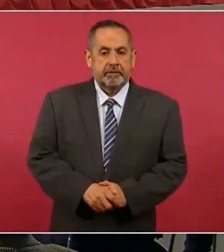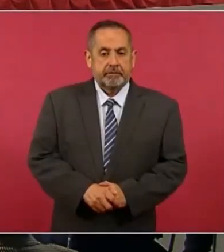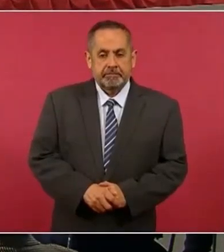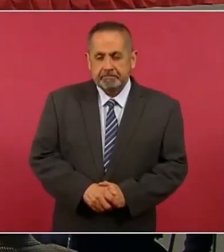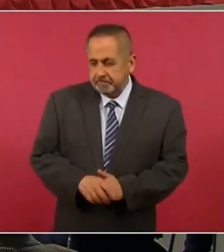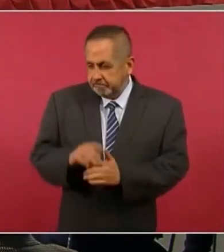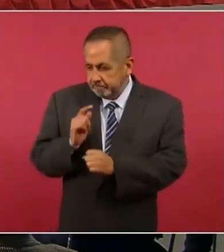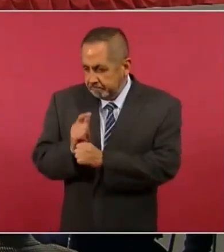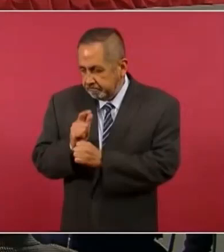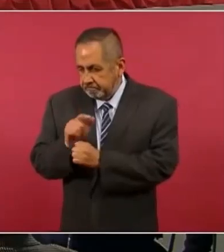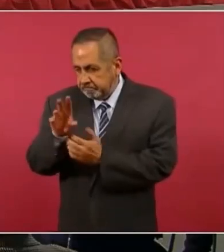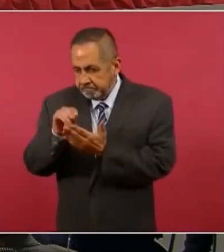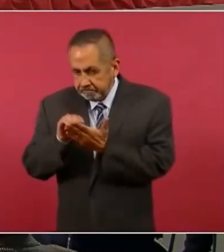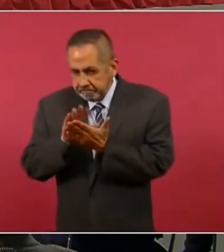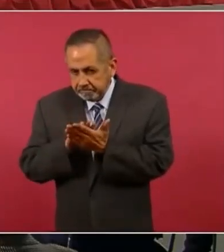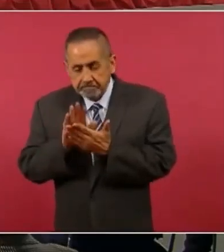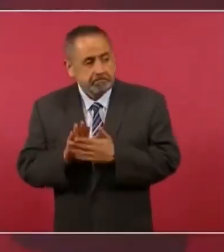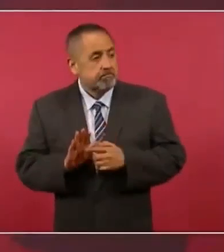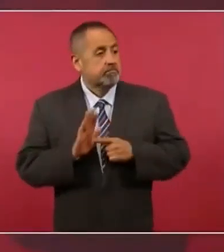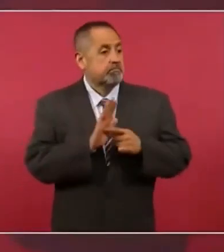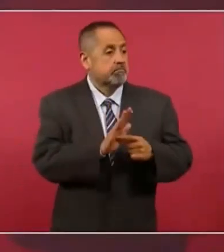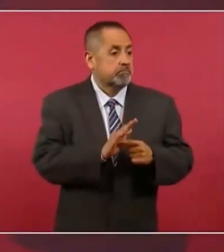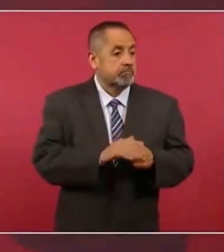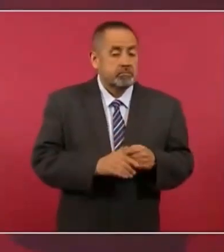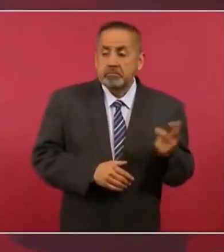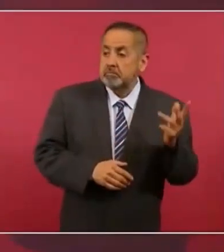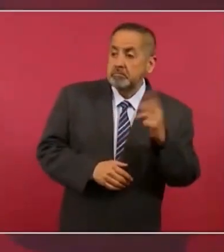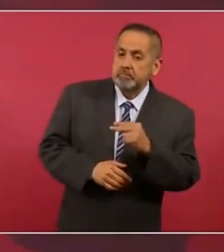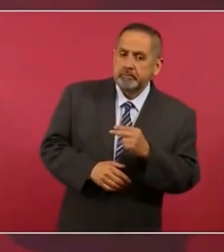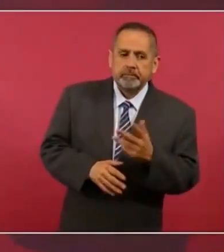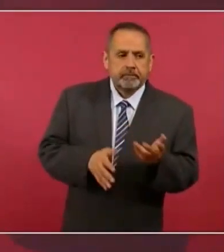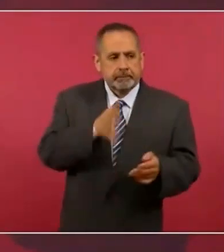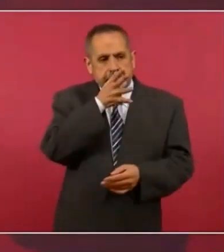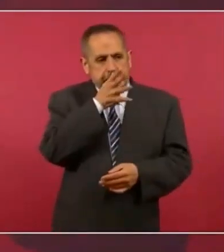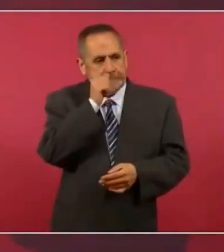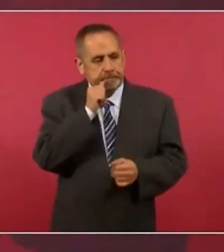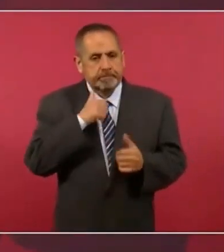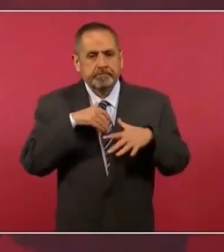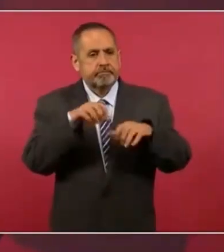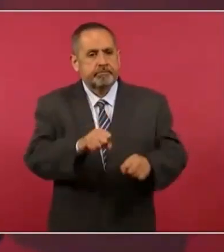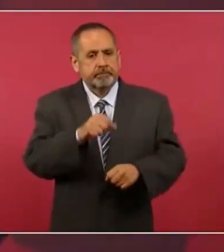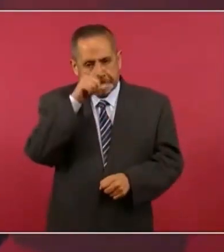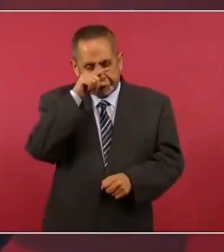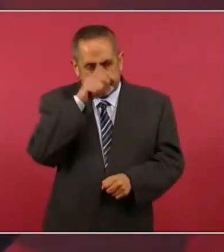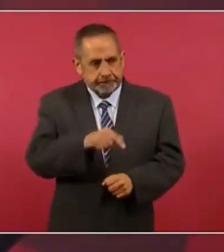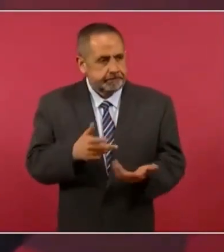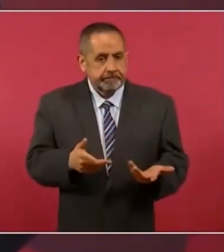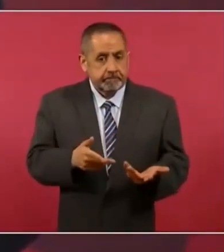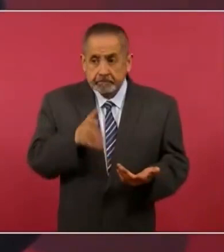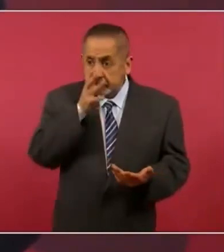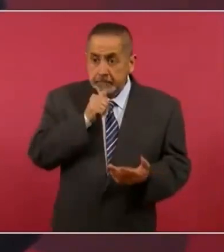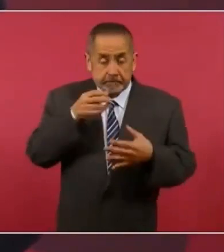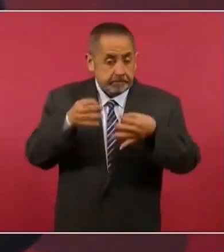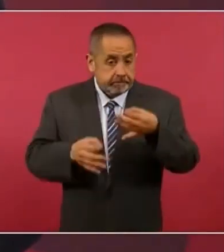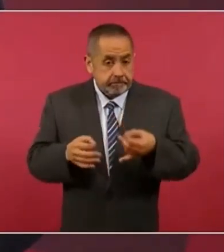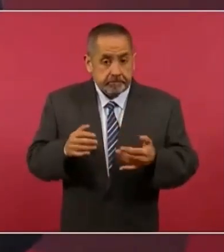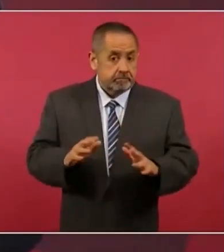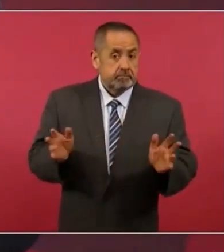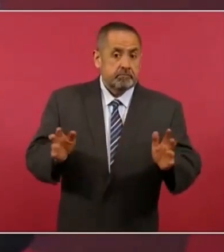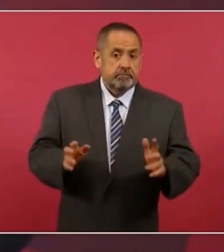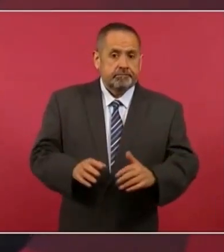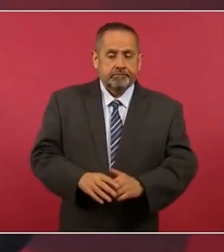se los están dejando en la completa impunidad. nunca podrán ser entonces ya este